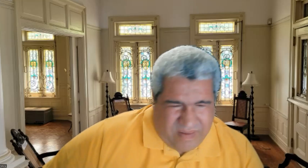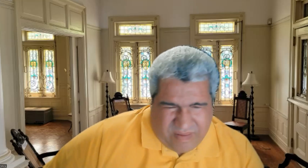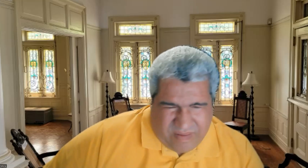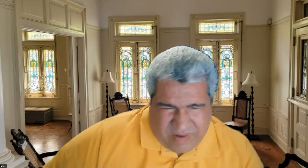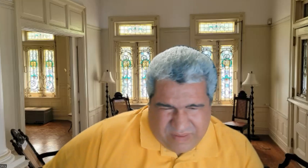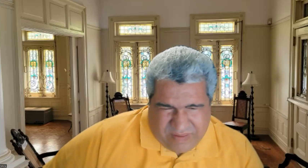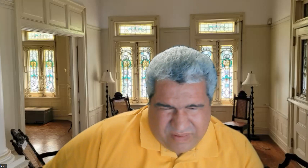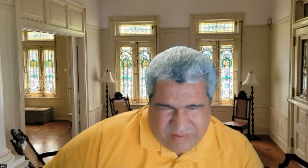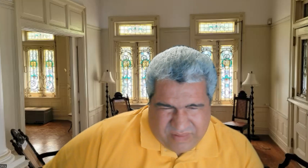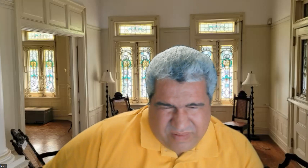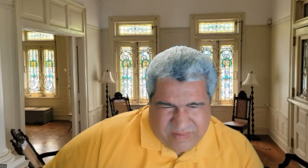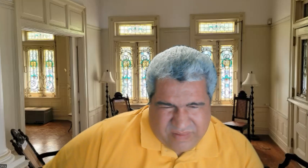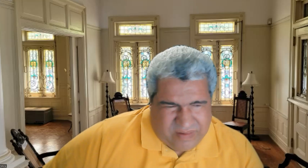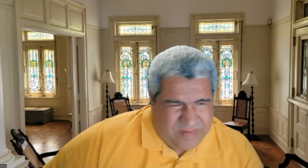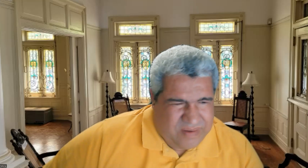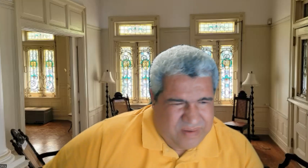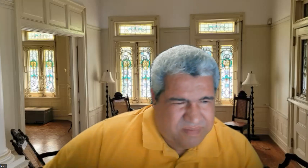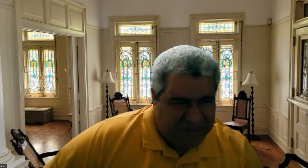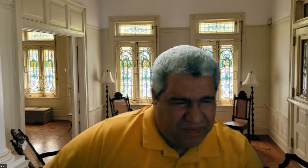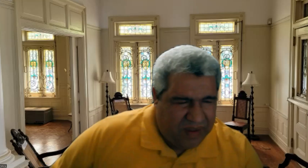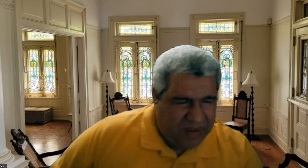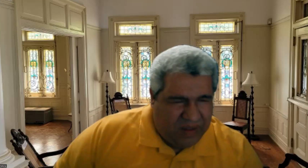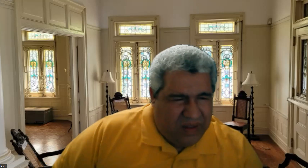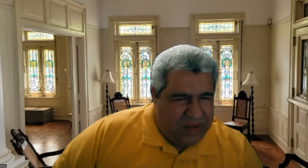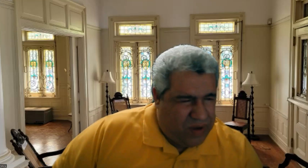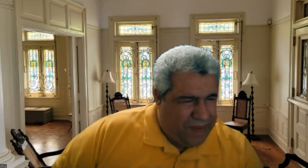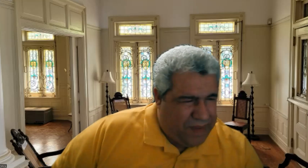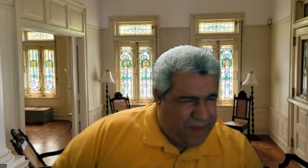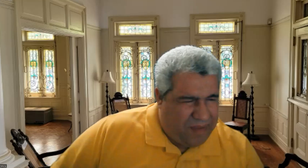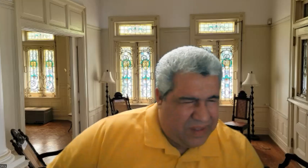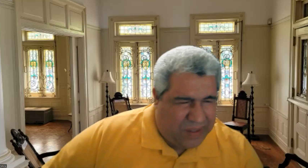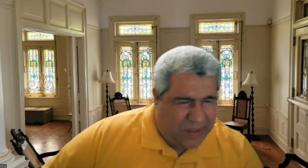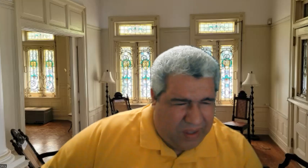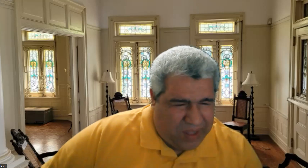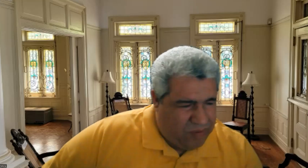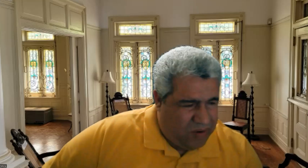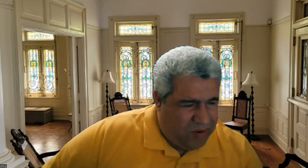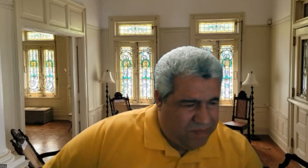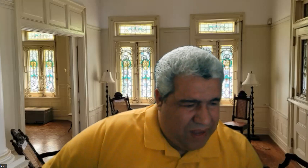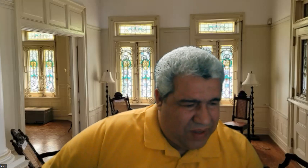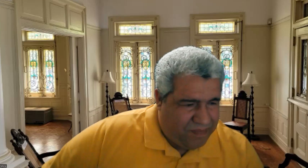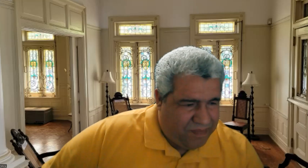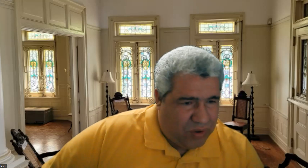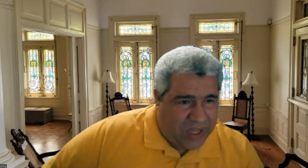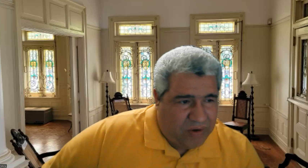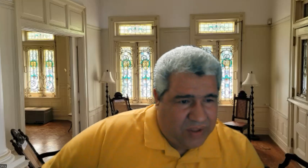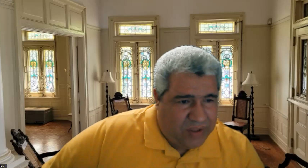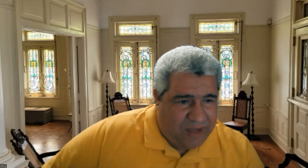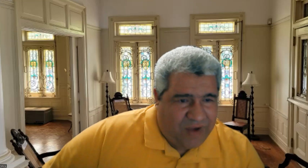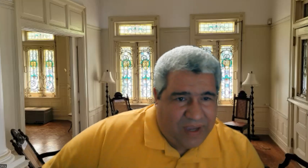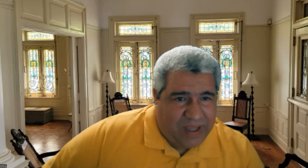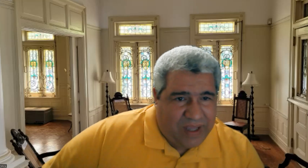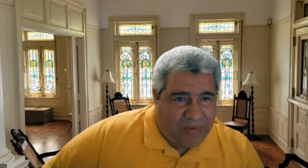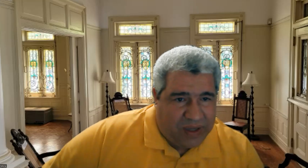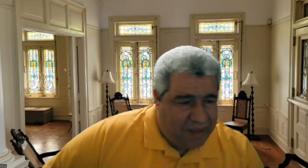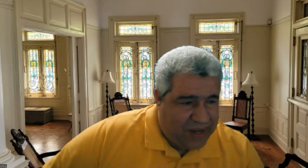vamos a ver si lo si lo si porque básicamente según lo verdad porque yo saco lo de la